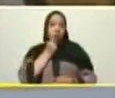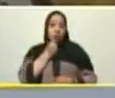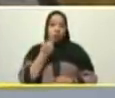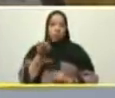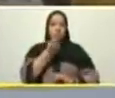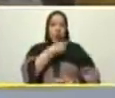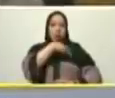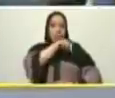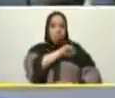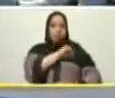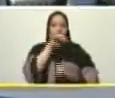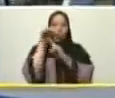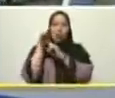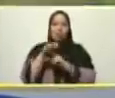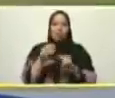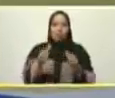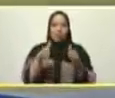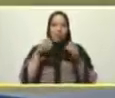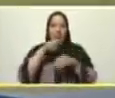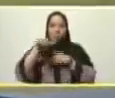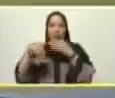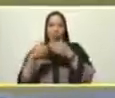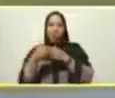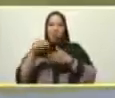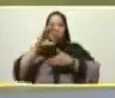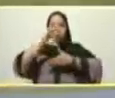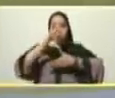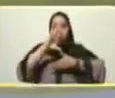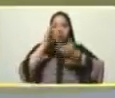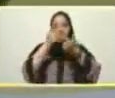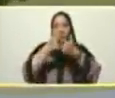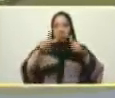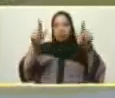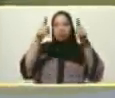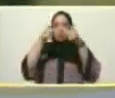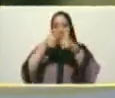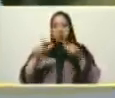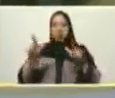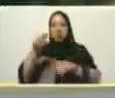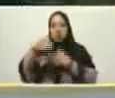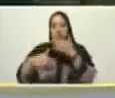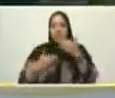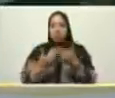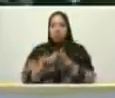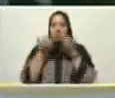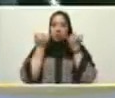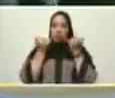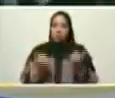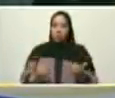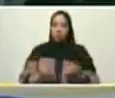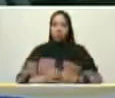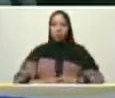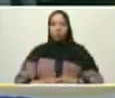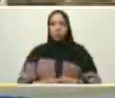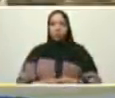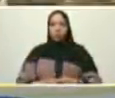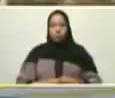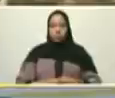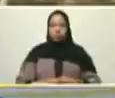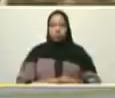hubiera hecho estragos con esa independencia hasta el momento construida de manera